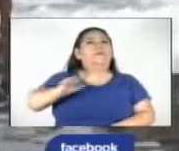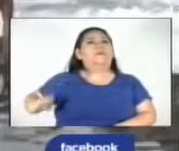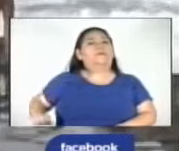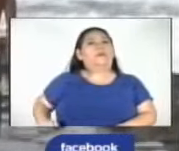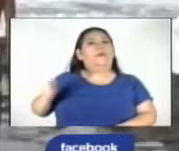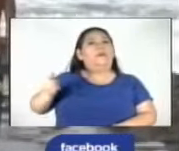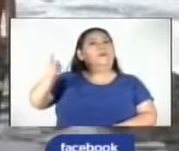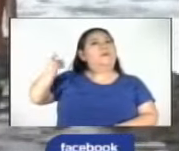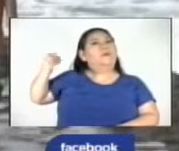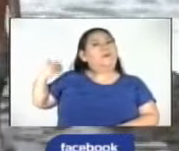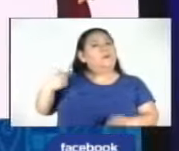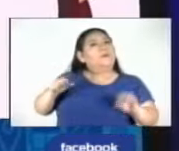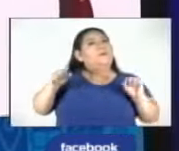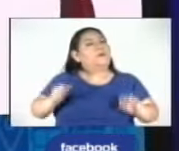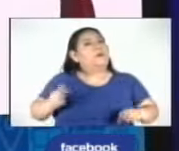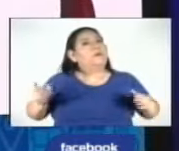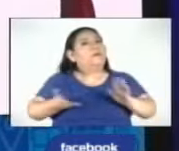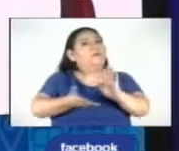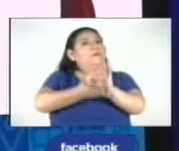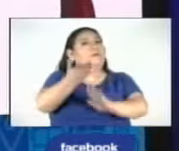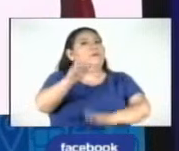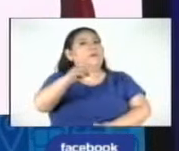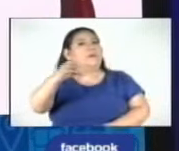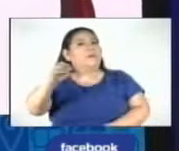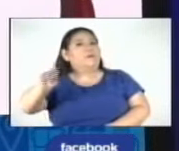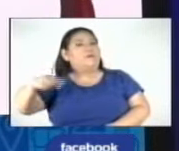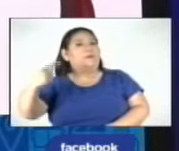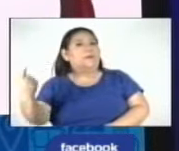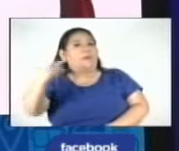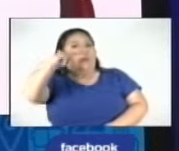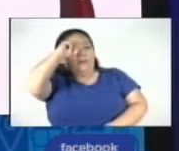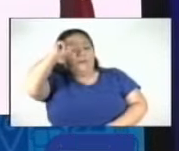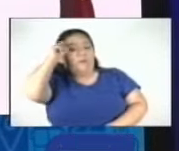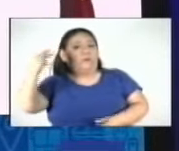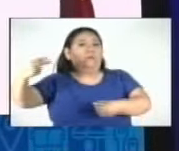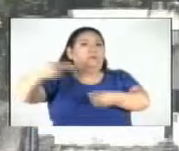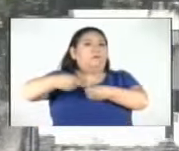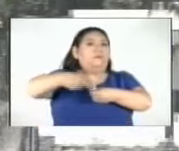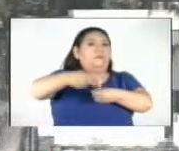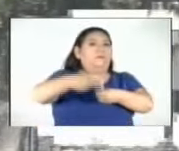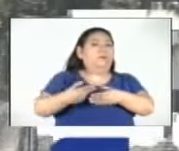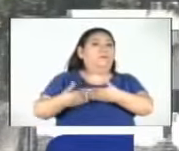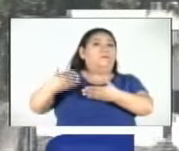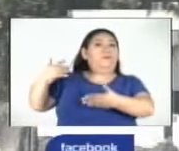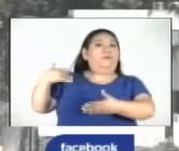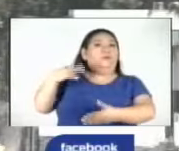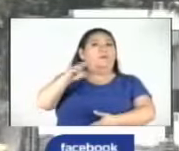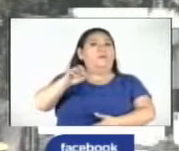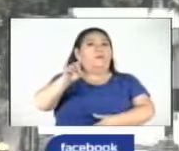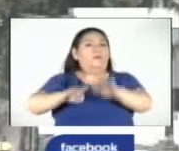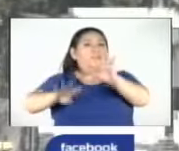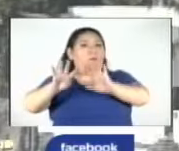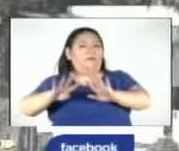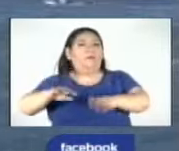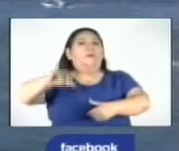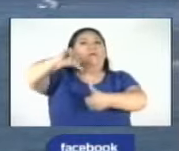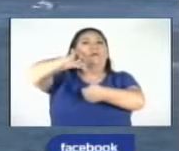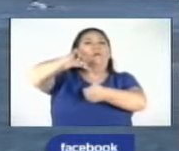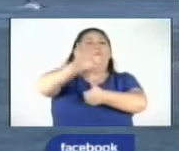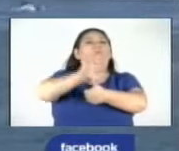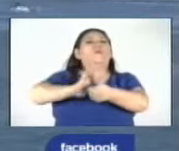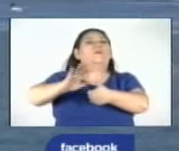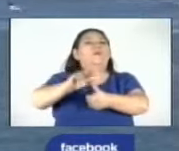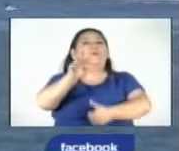2023. Eso permitió la generación de 10.000 empleos más de los que habían en 2019, mientras que en Centroamérica se